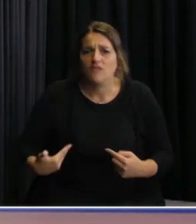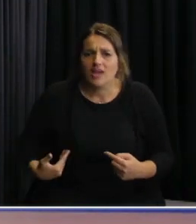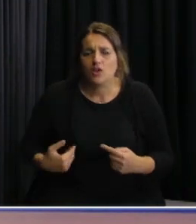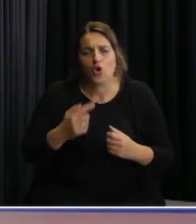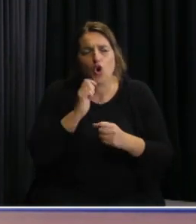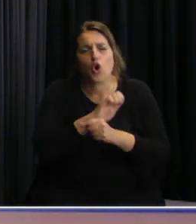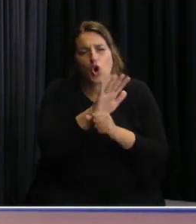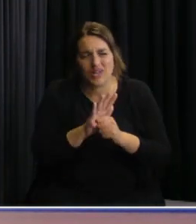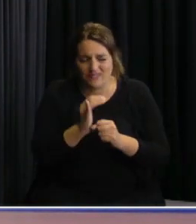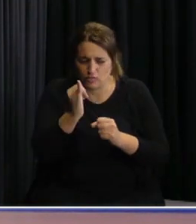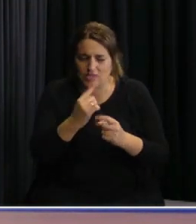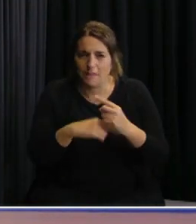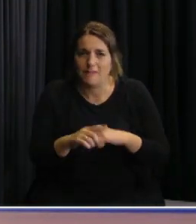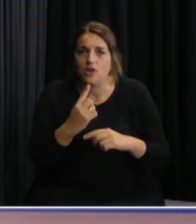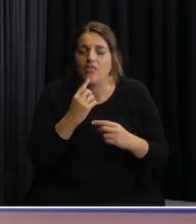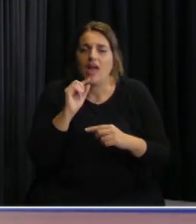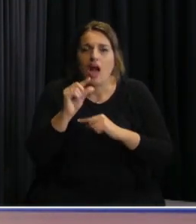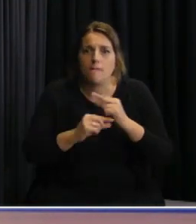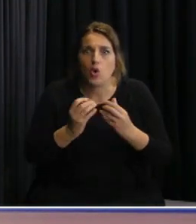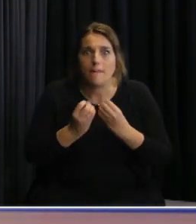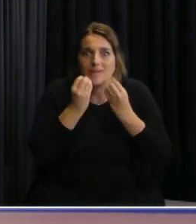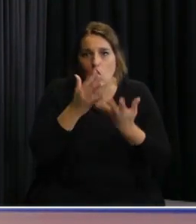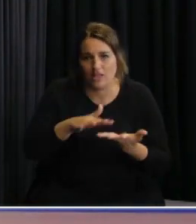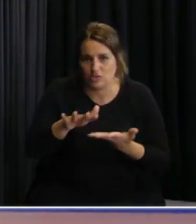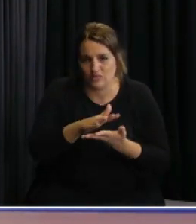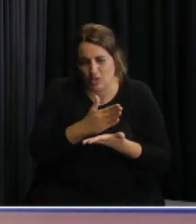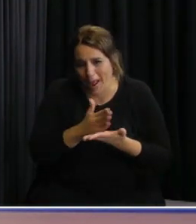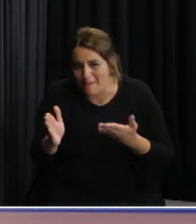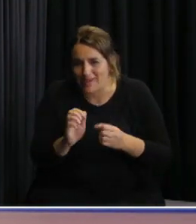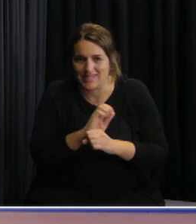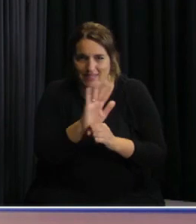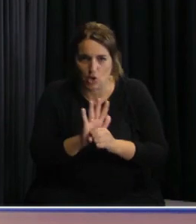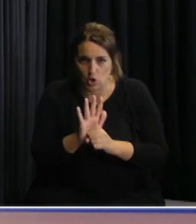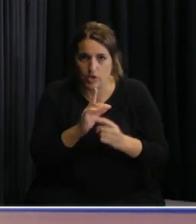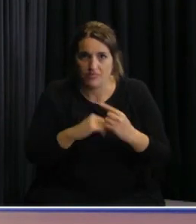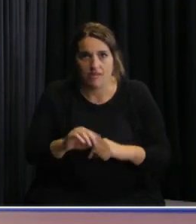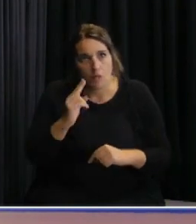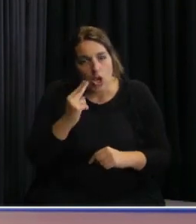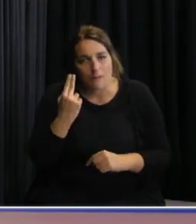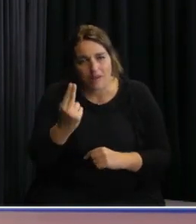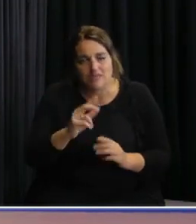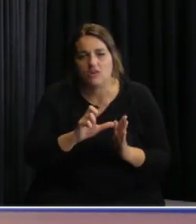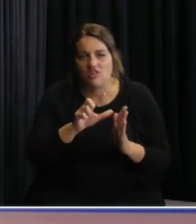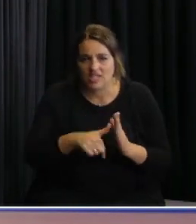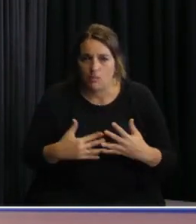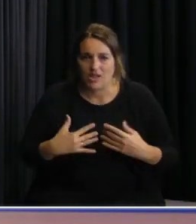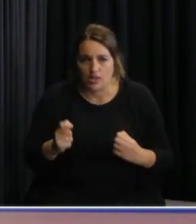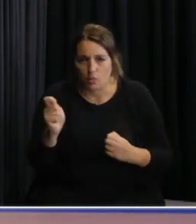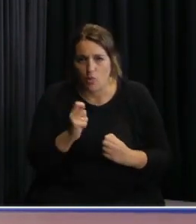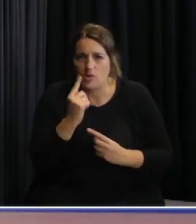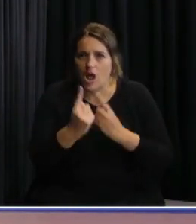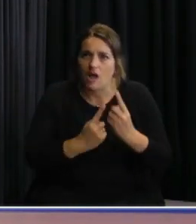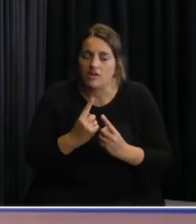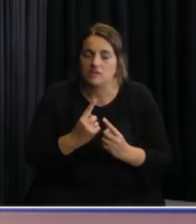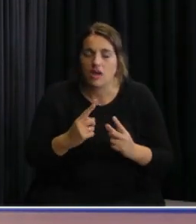coronavirus que trata de ir mejorando estas situaciones sabemos que las habilitaciones demoran mucho en salud pública en algunos casos